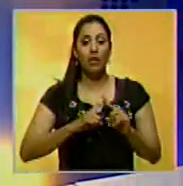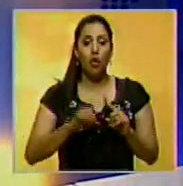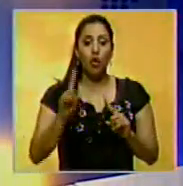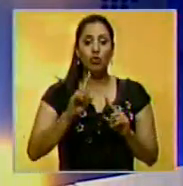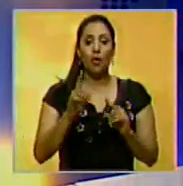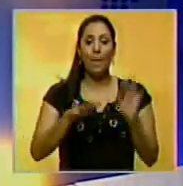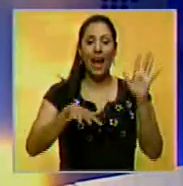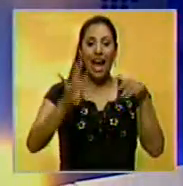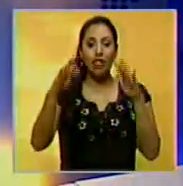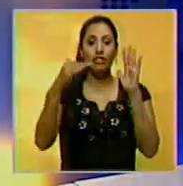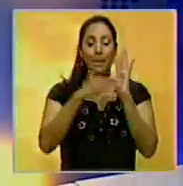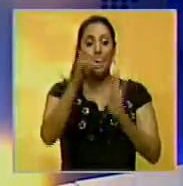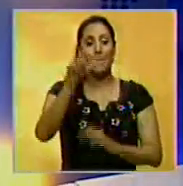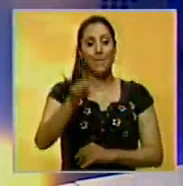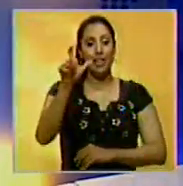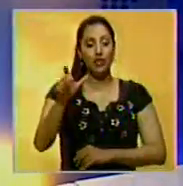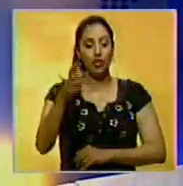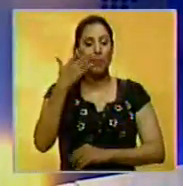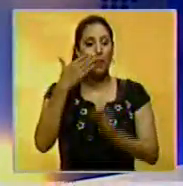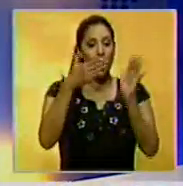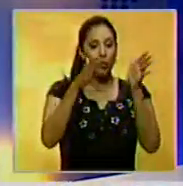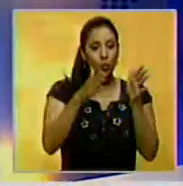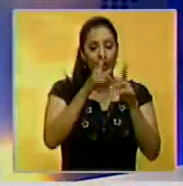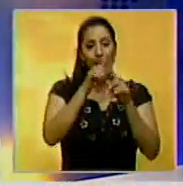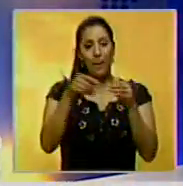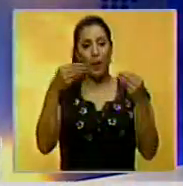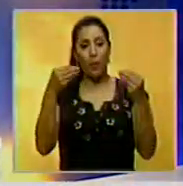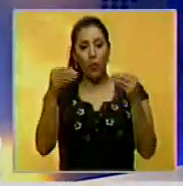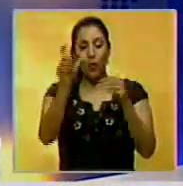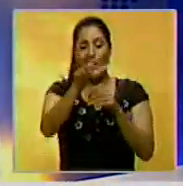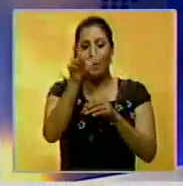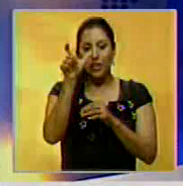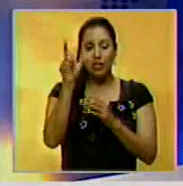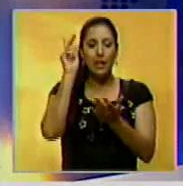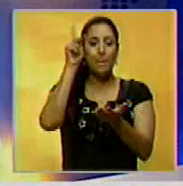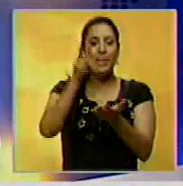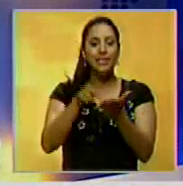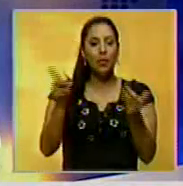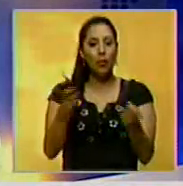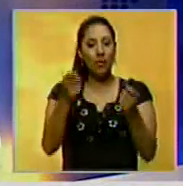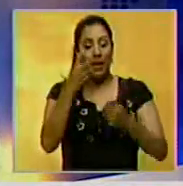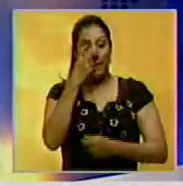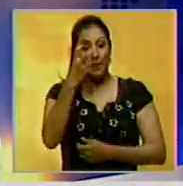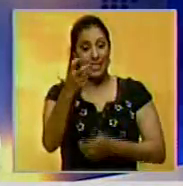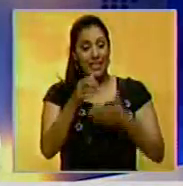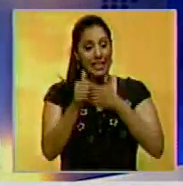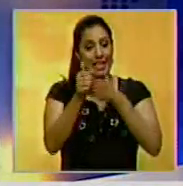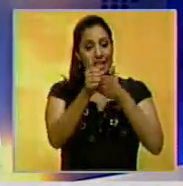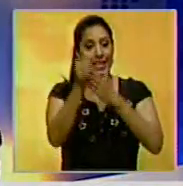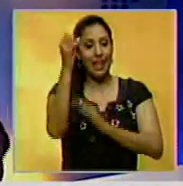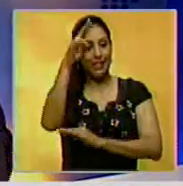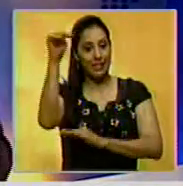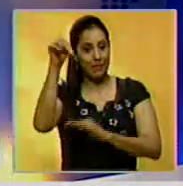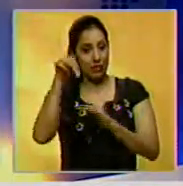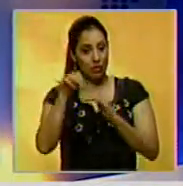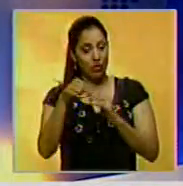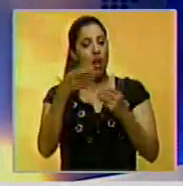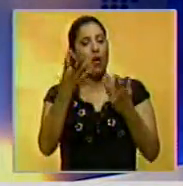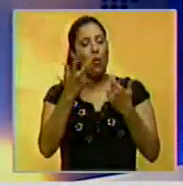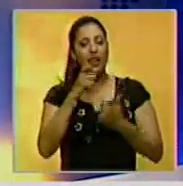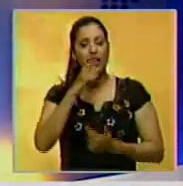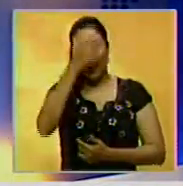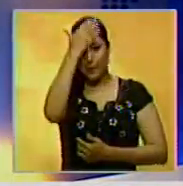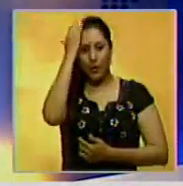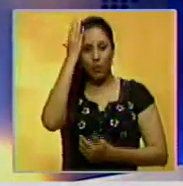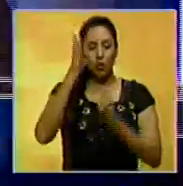Más de 14.000 personas, entre estudiantes y público en general, han participado en el programa de visitas guiadas a la Asamblea Nacional. Manuel Covela